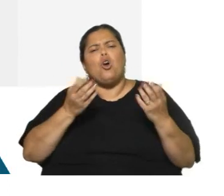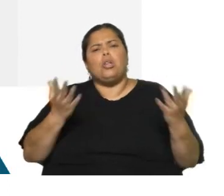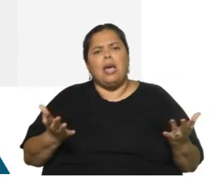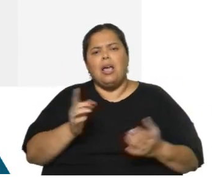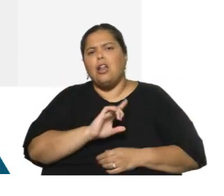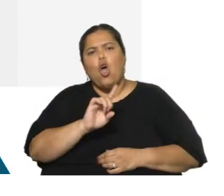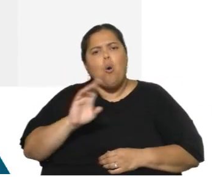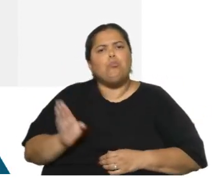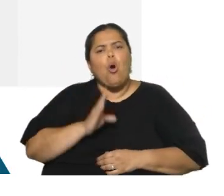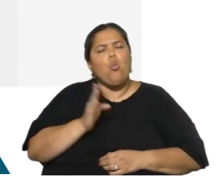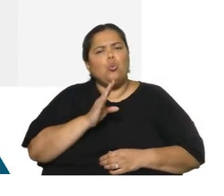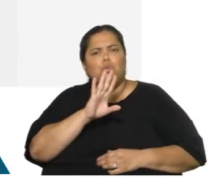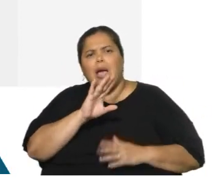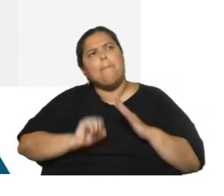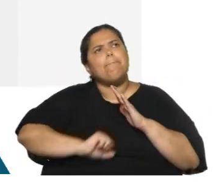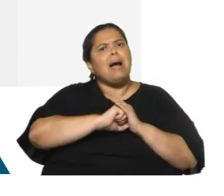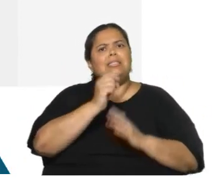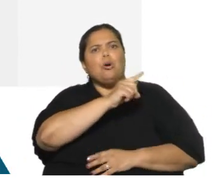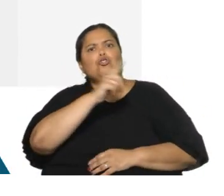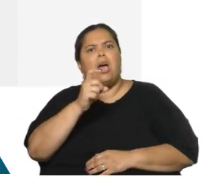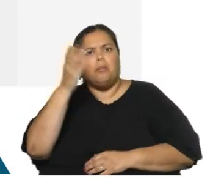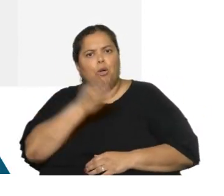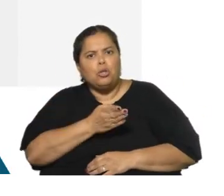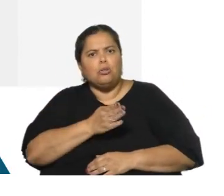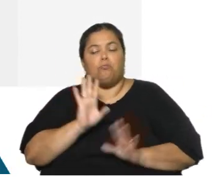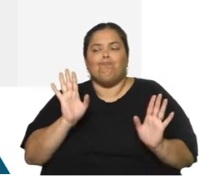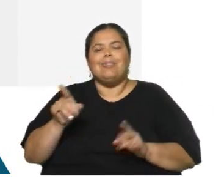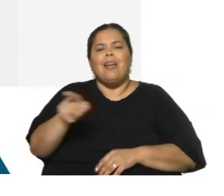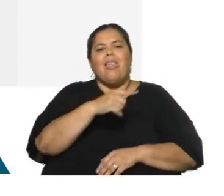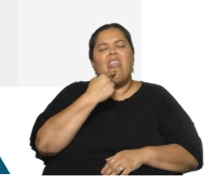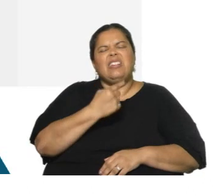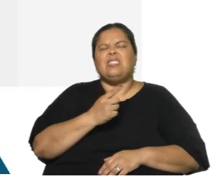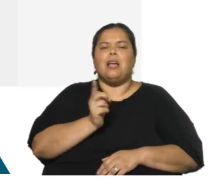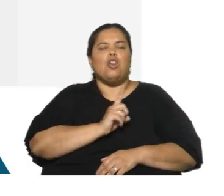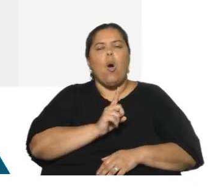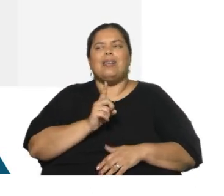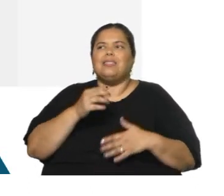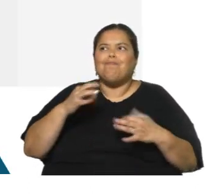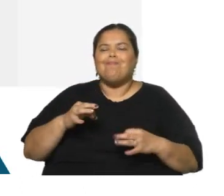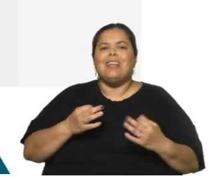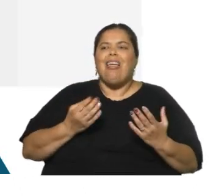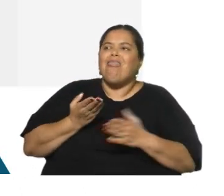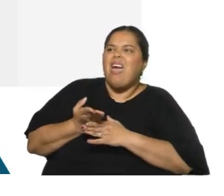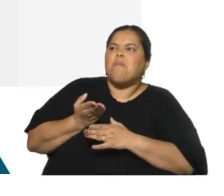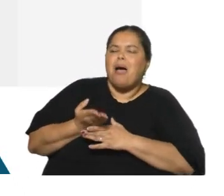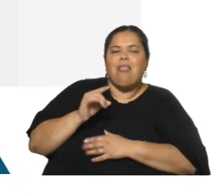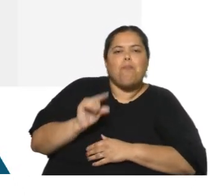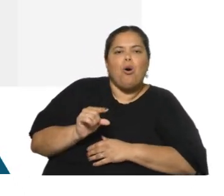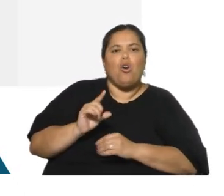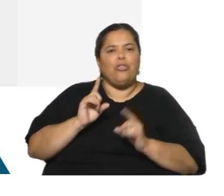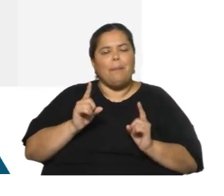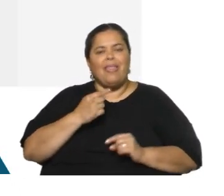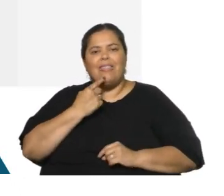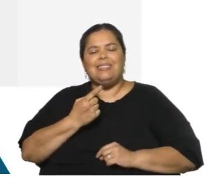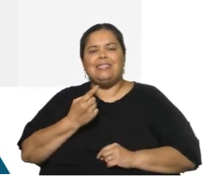producen más, hay dos aspectos que destacan, insuficiencia en la demanda interna y también dificultades